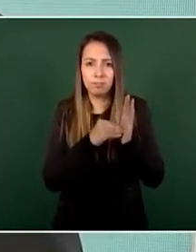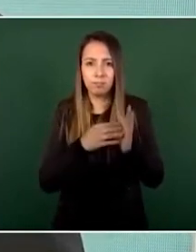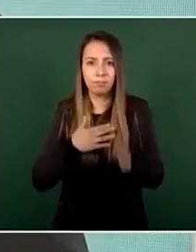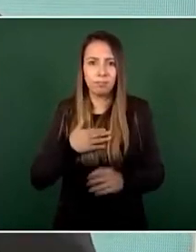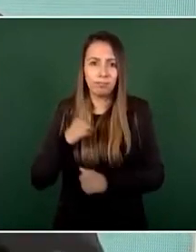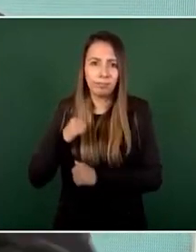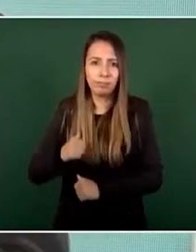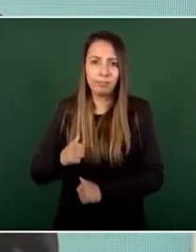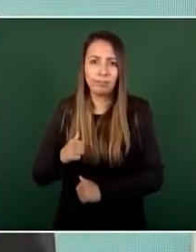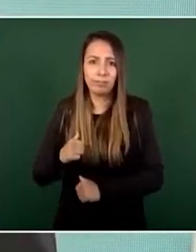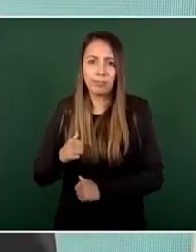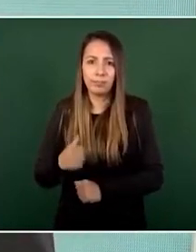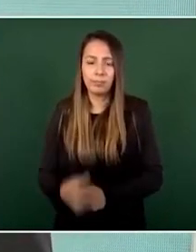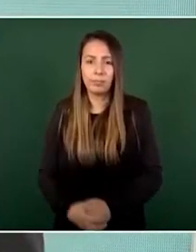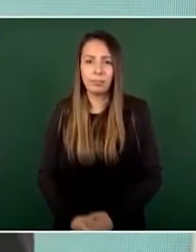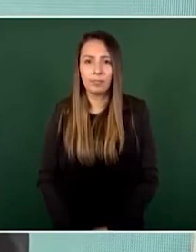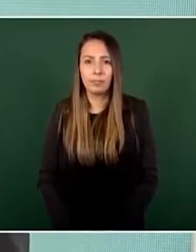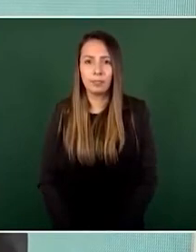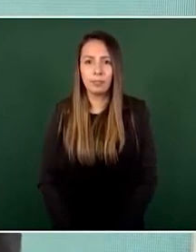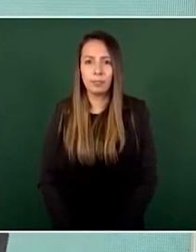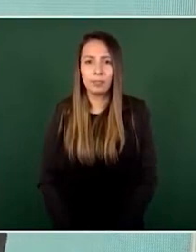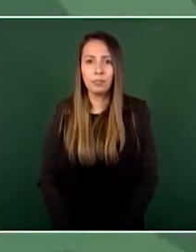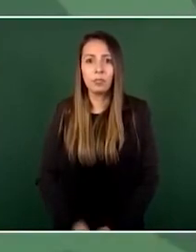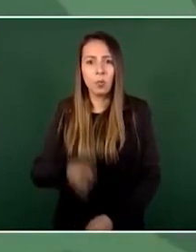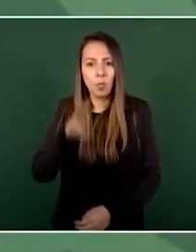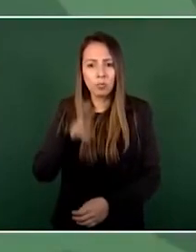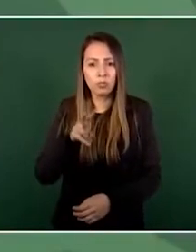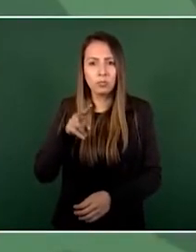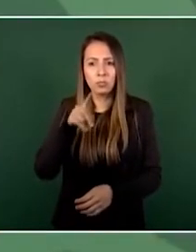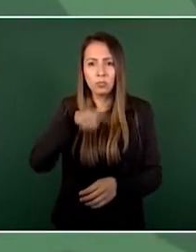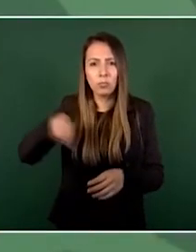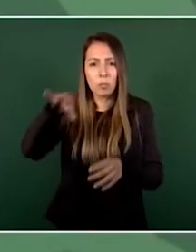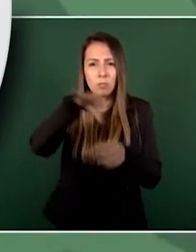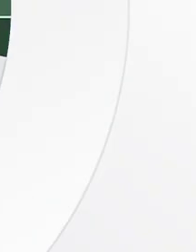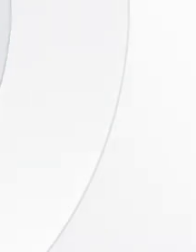yo fui electo democráticamente